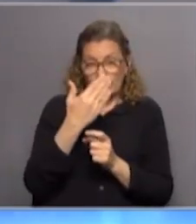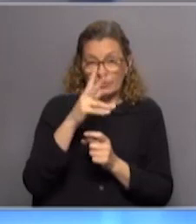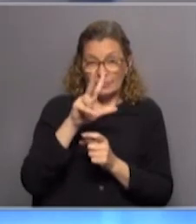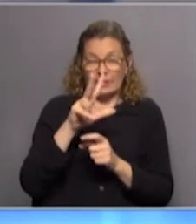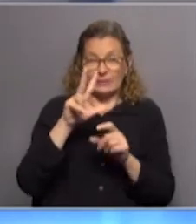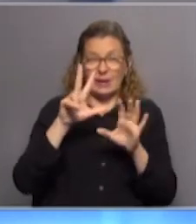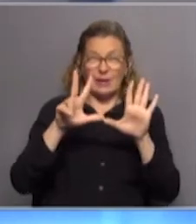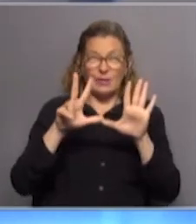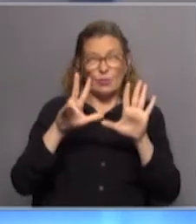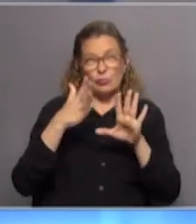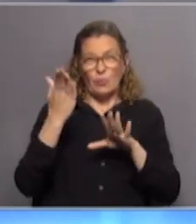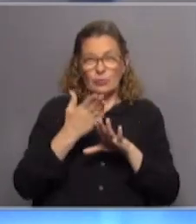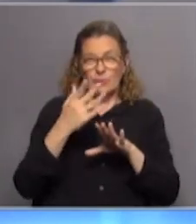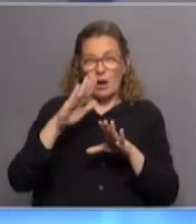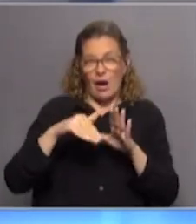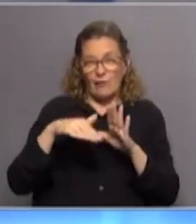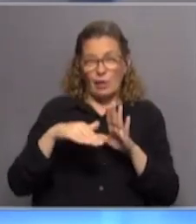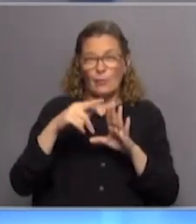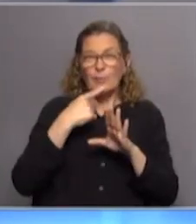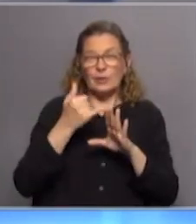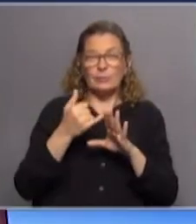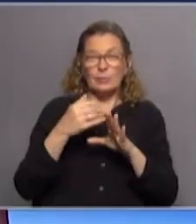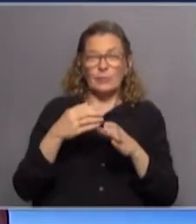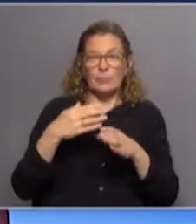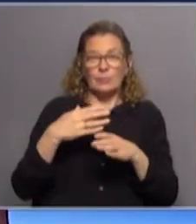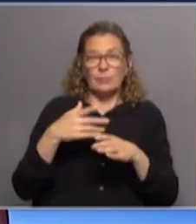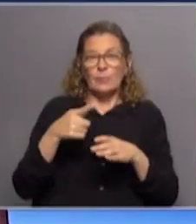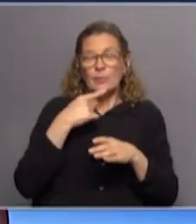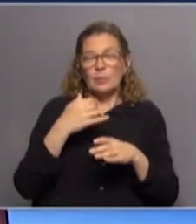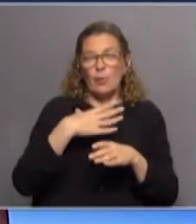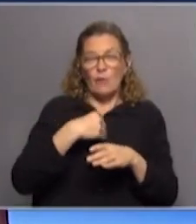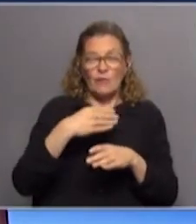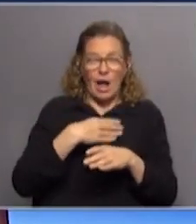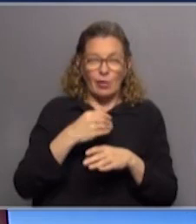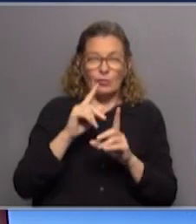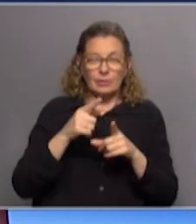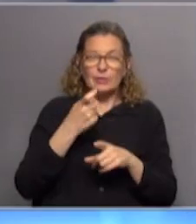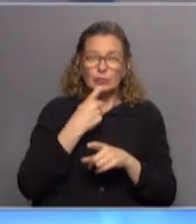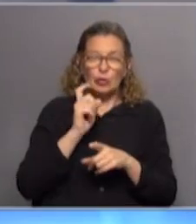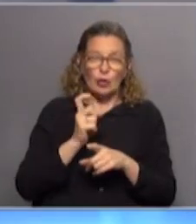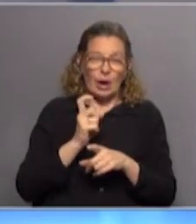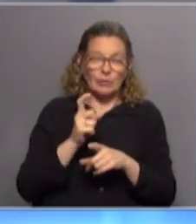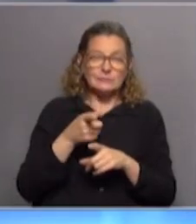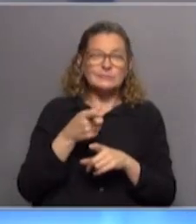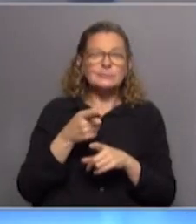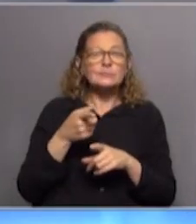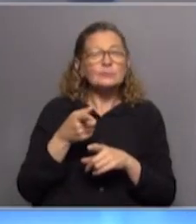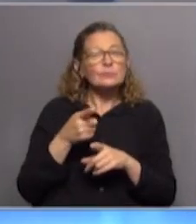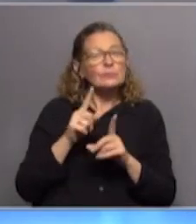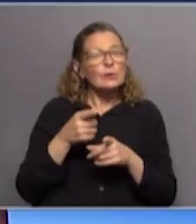30 y algo por ciento y más abajo vienen los partidos tradicionales, el Nacional y el Colorado. A propósito de eso,